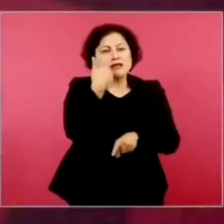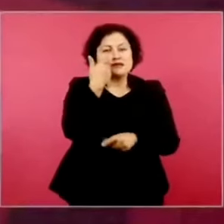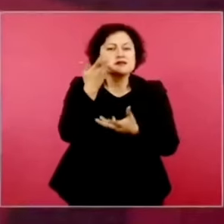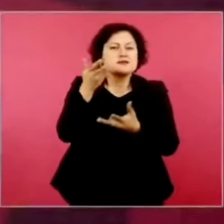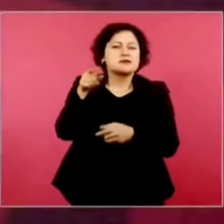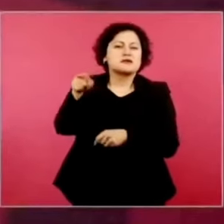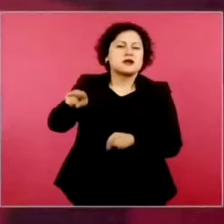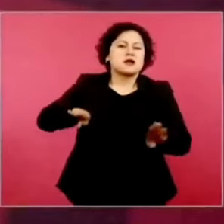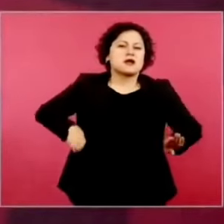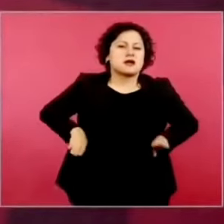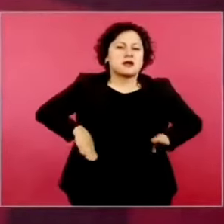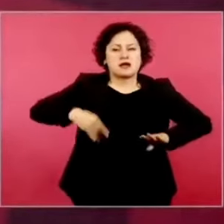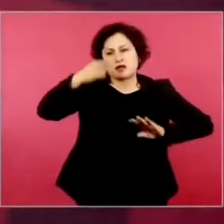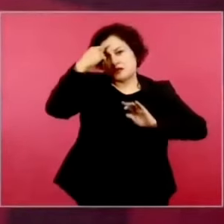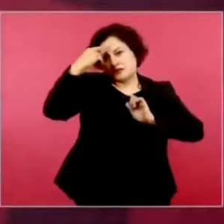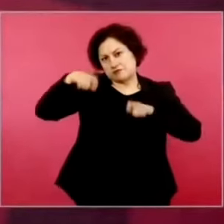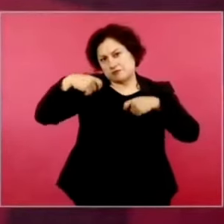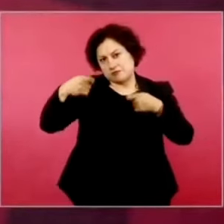Las dos.